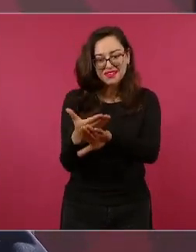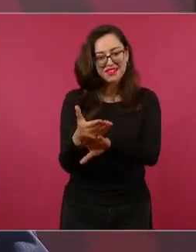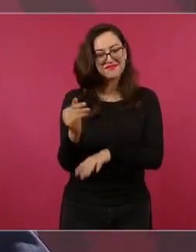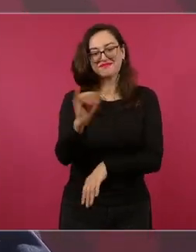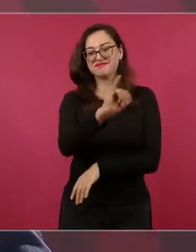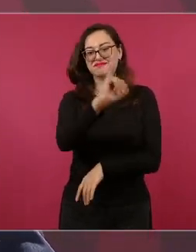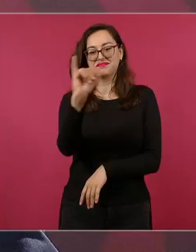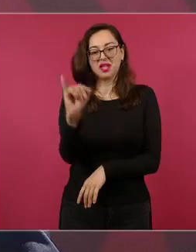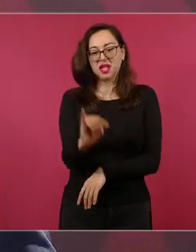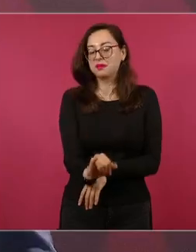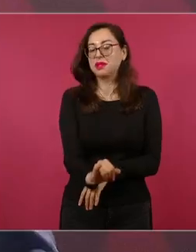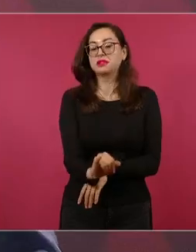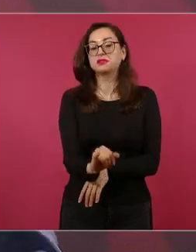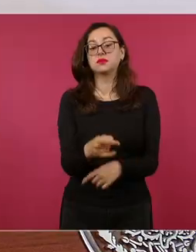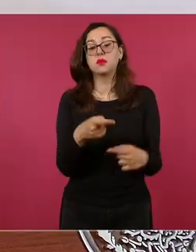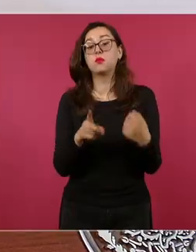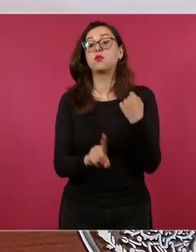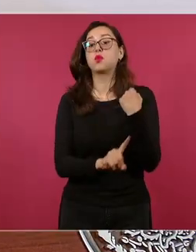irreconciliables o